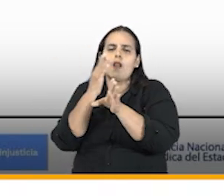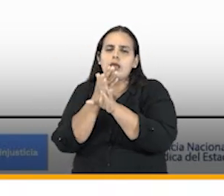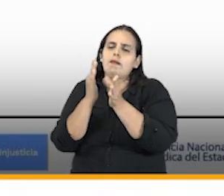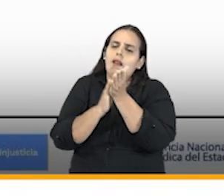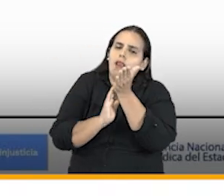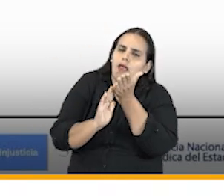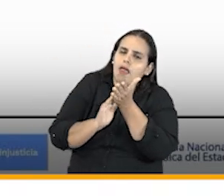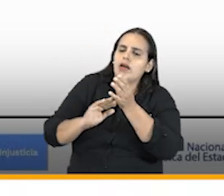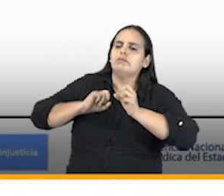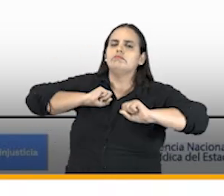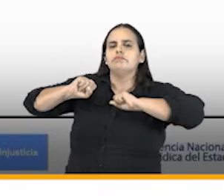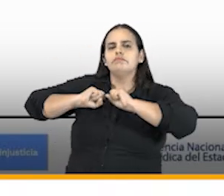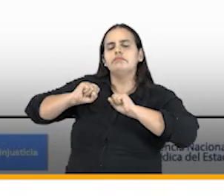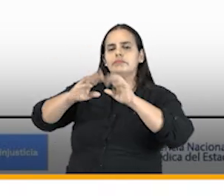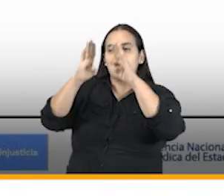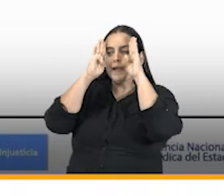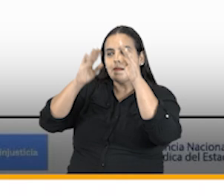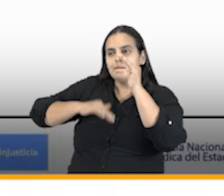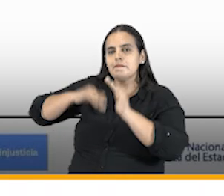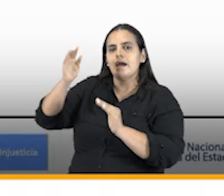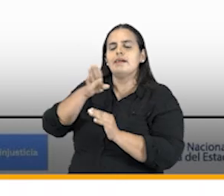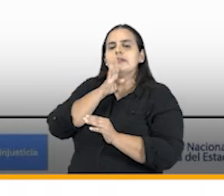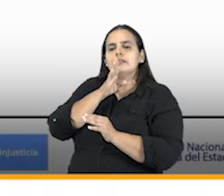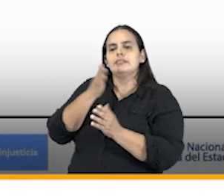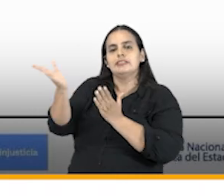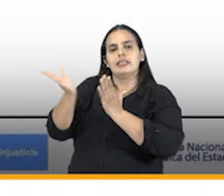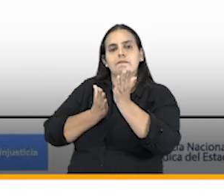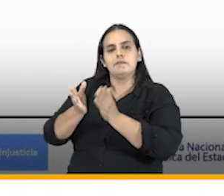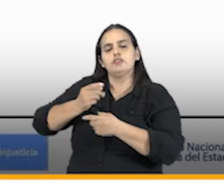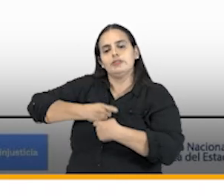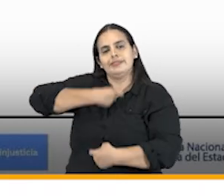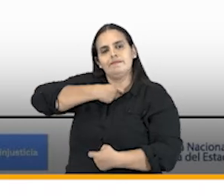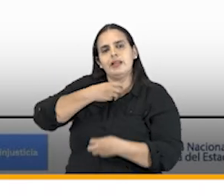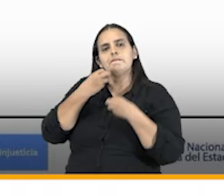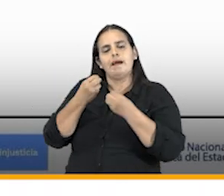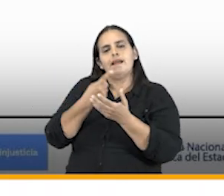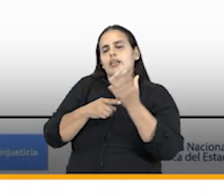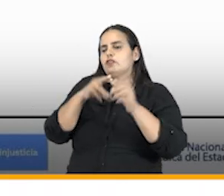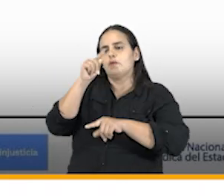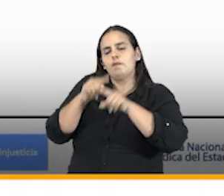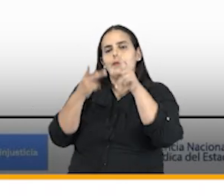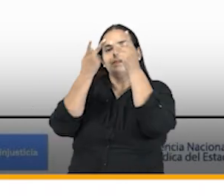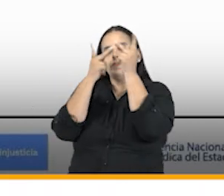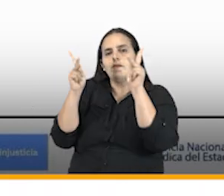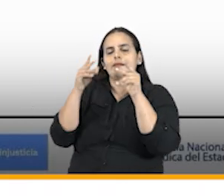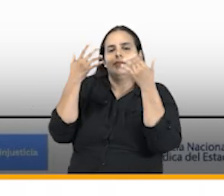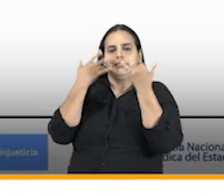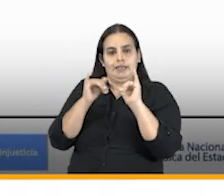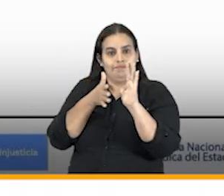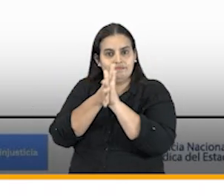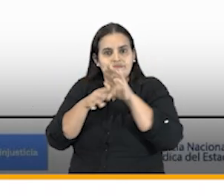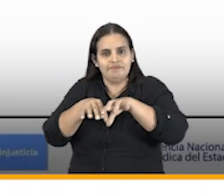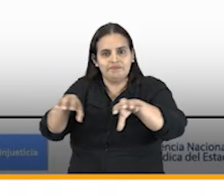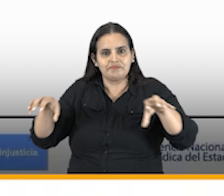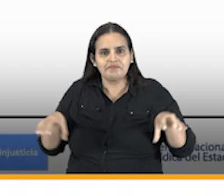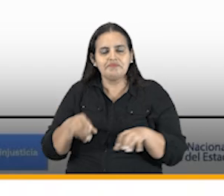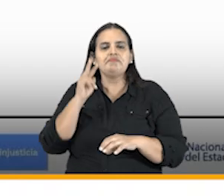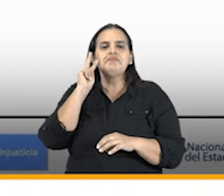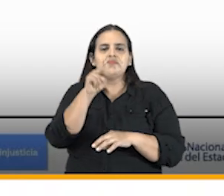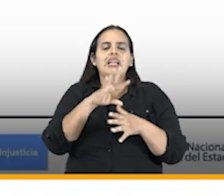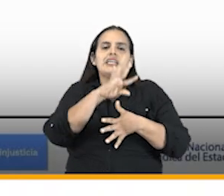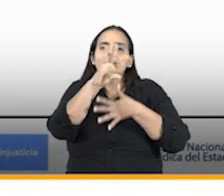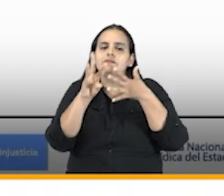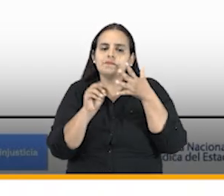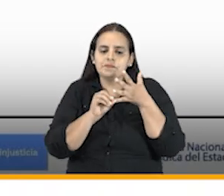y activando esa competencia que tiene la sala de consulta y servicio civil para prevenir litigios entre entidades públicas o terminarlos esto